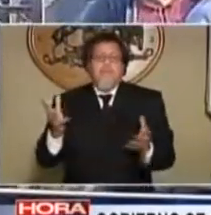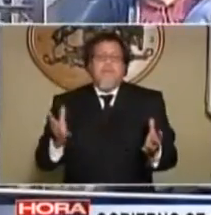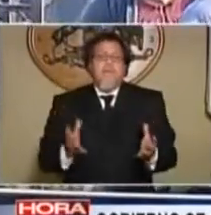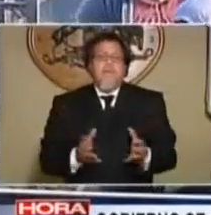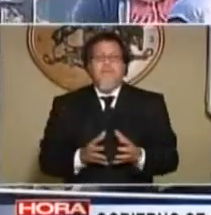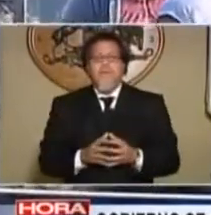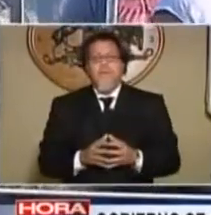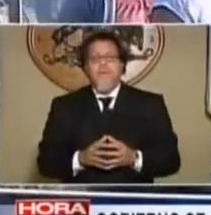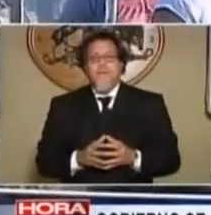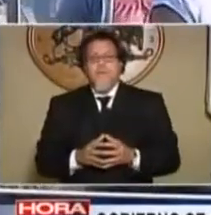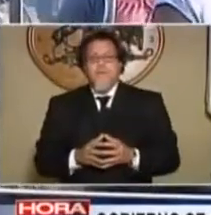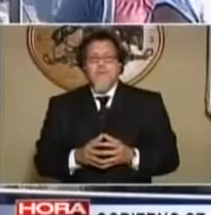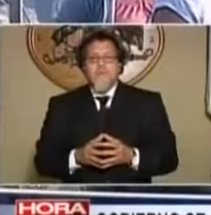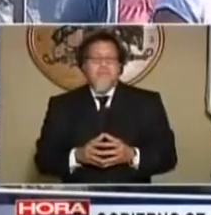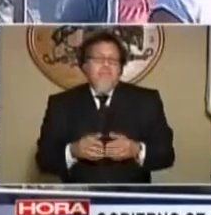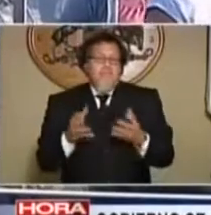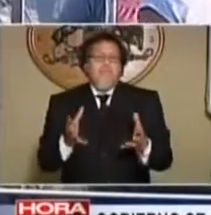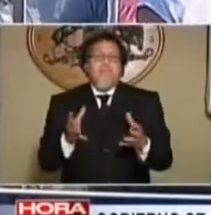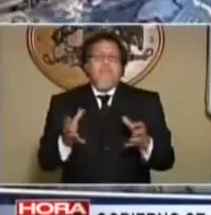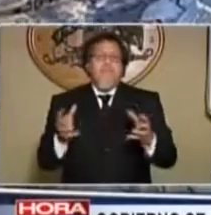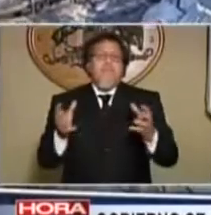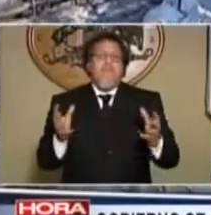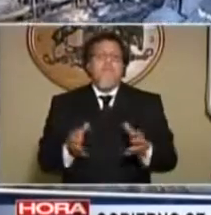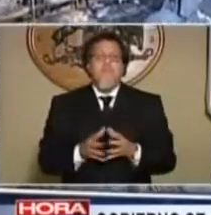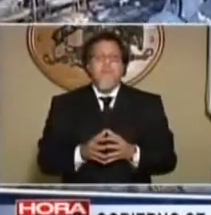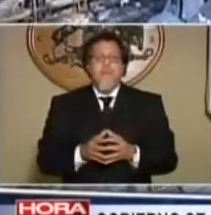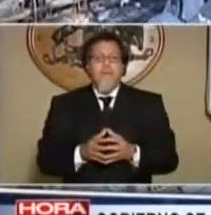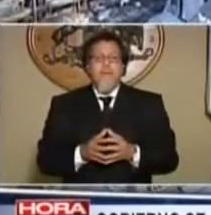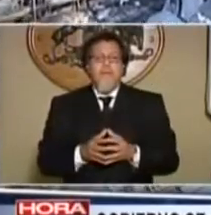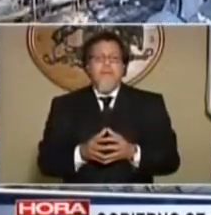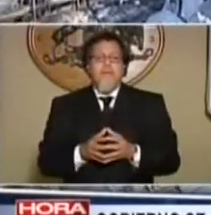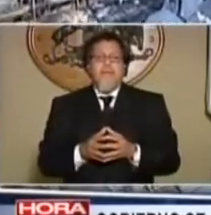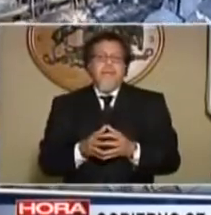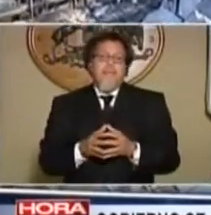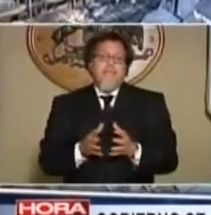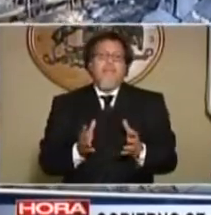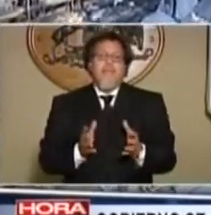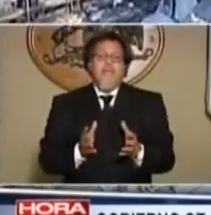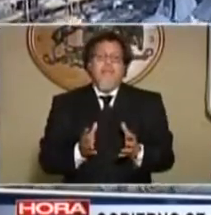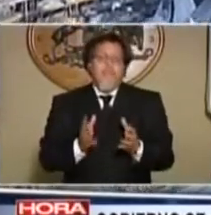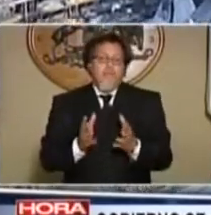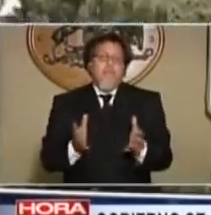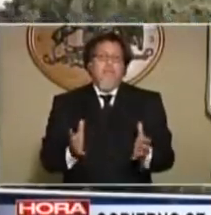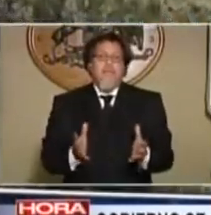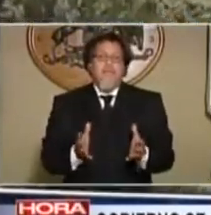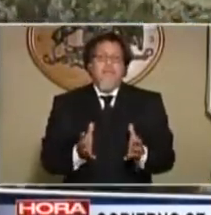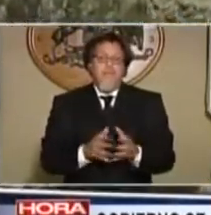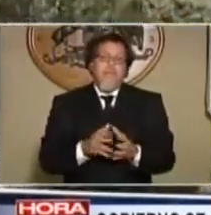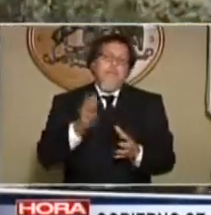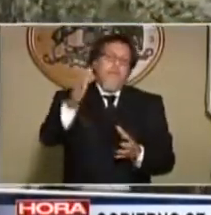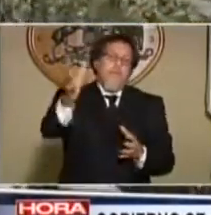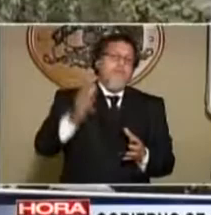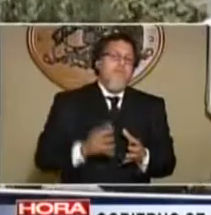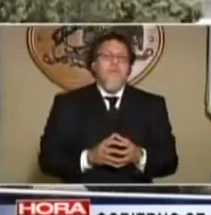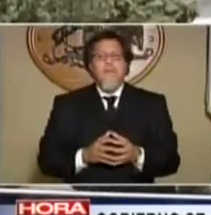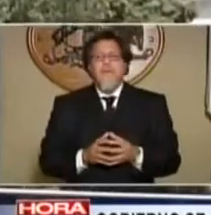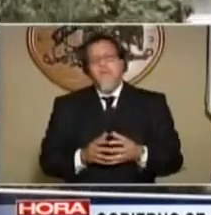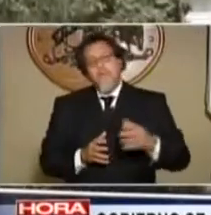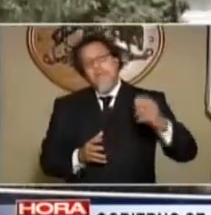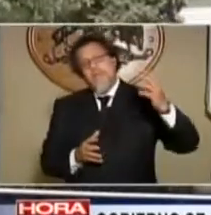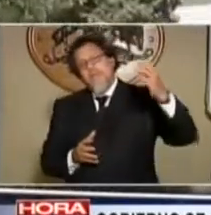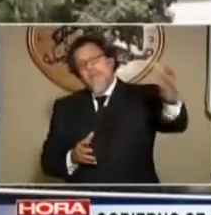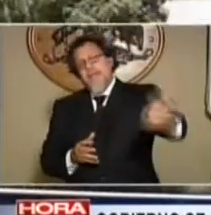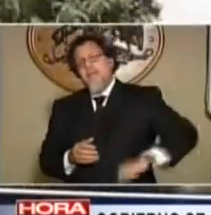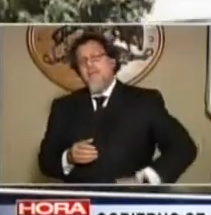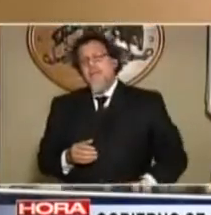y que quiere ser una fuente de trabajo. Entonces, ese es el desafío más de fondo. Y la gente se va quedando porque tiene ahí, porque tiene el colegio cerca,